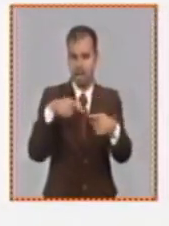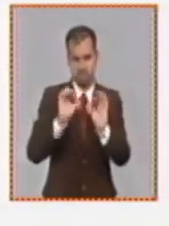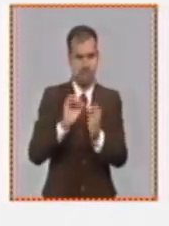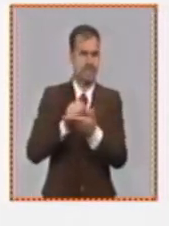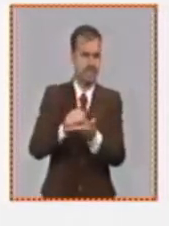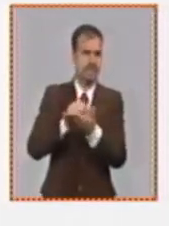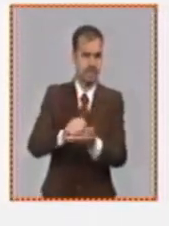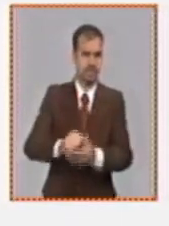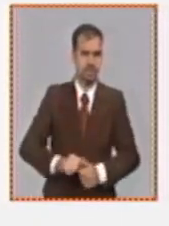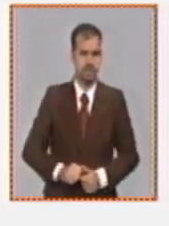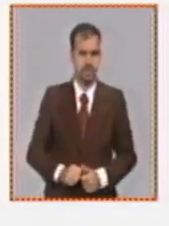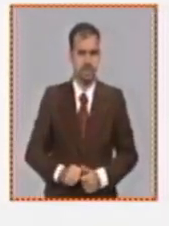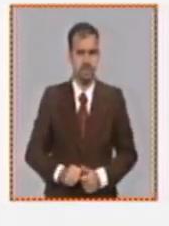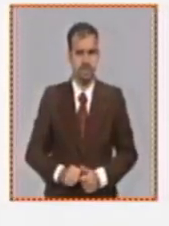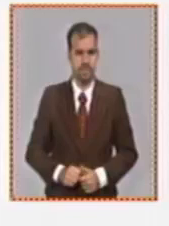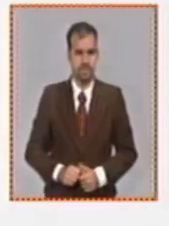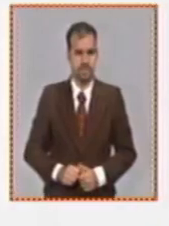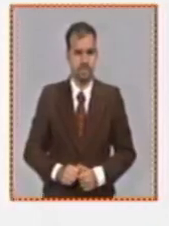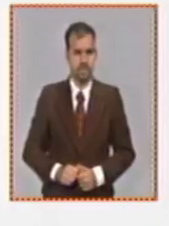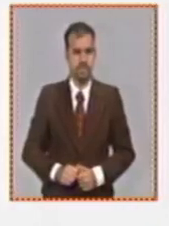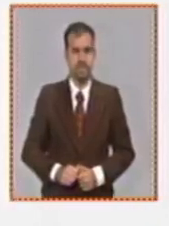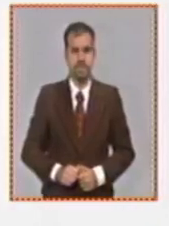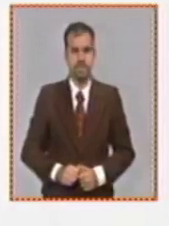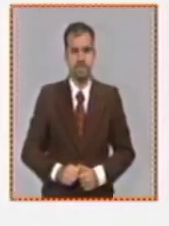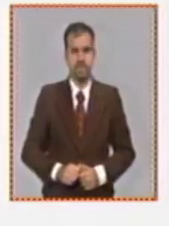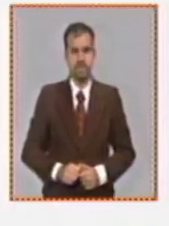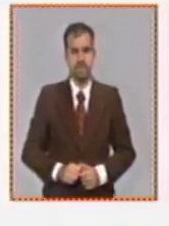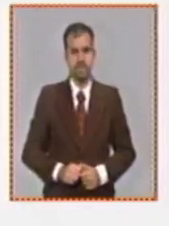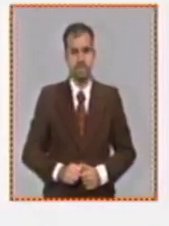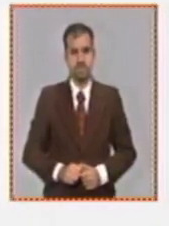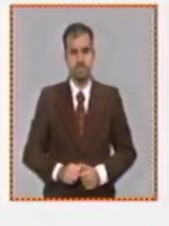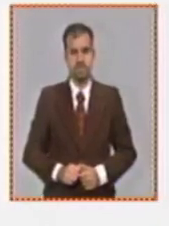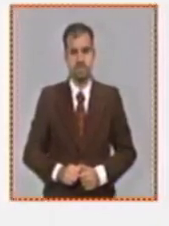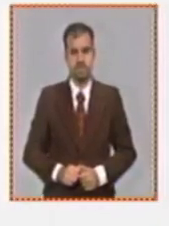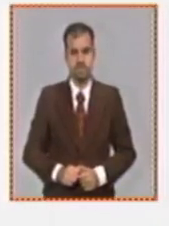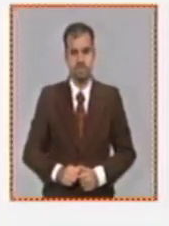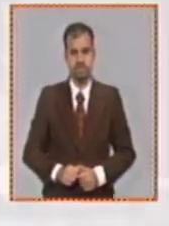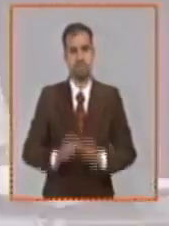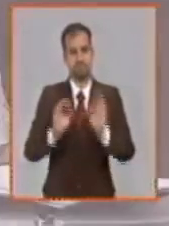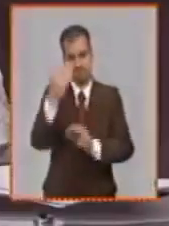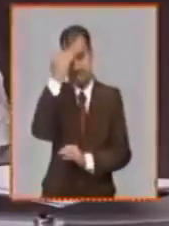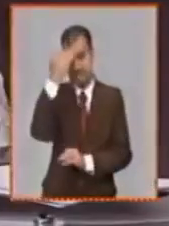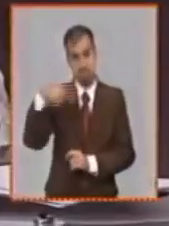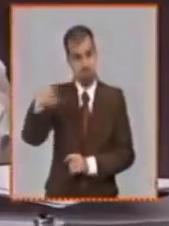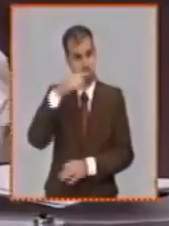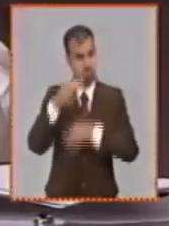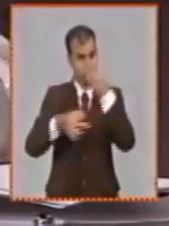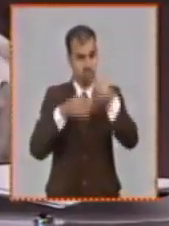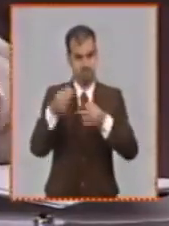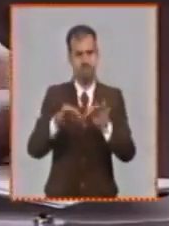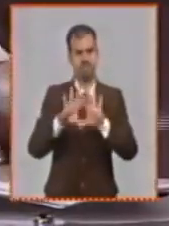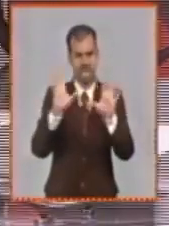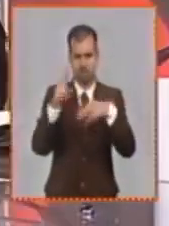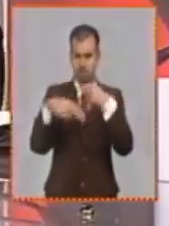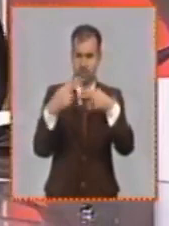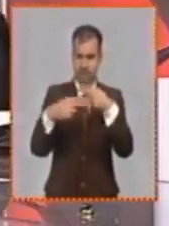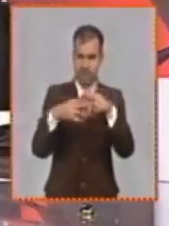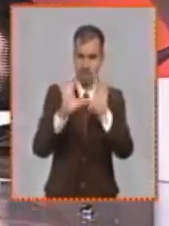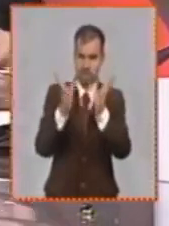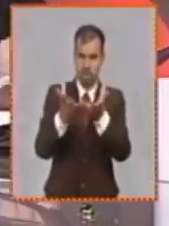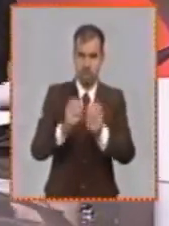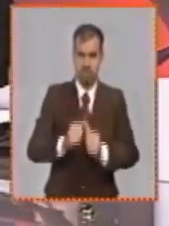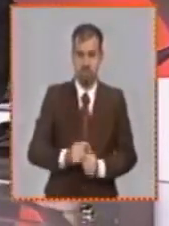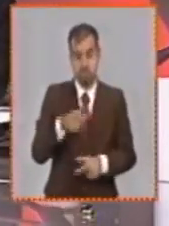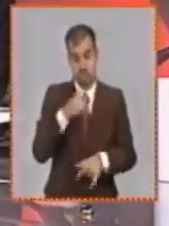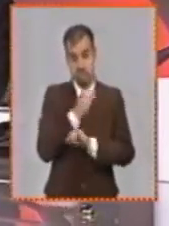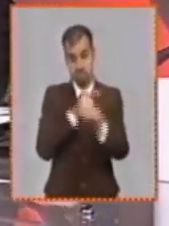este servicio a la entidad de recursos hidráulicos que lo presta gracias a Vladimir por estas decisiones que se han tomado